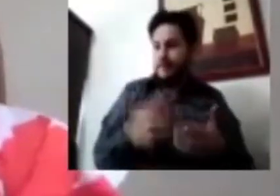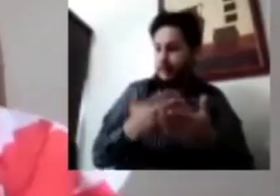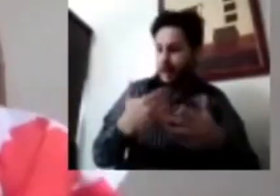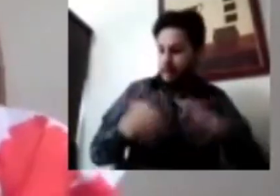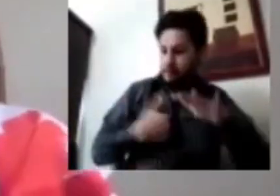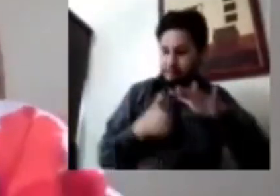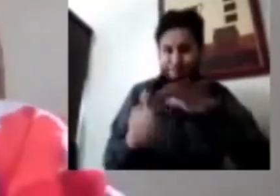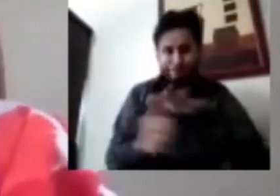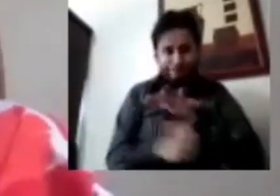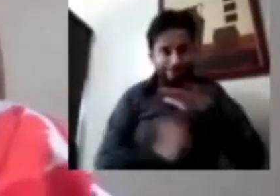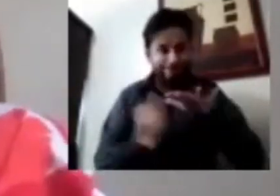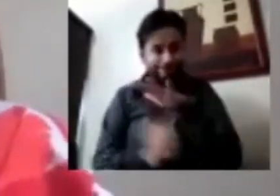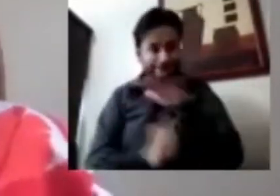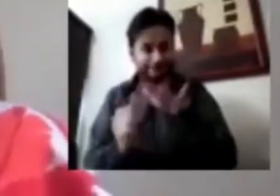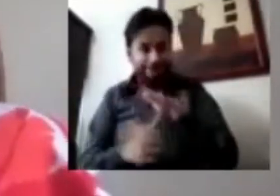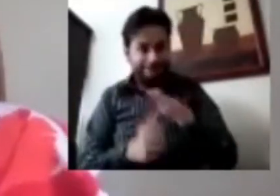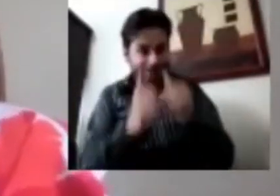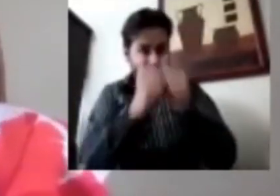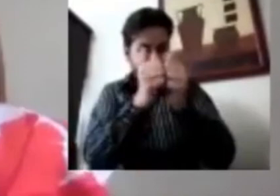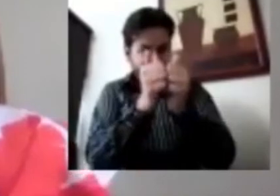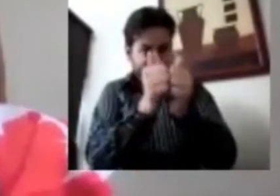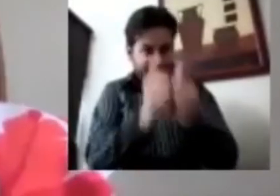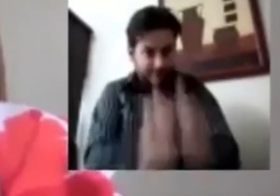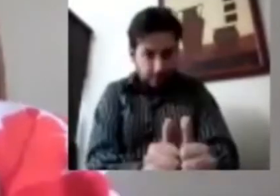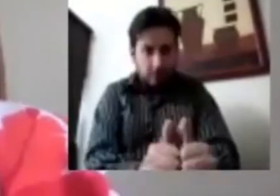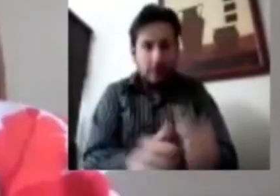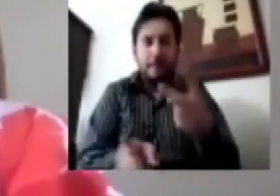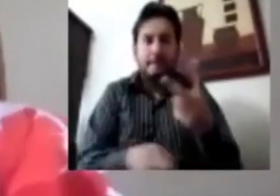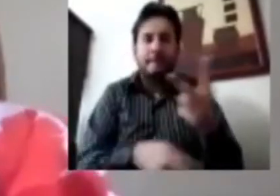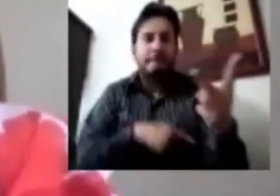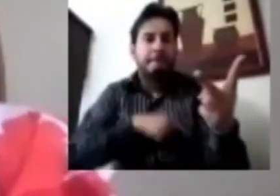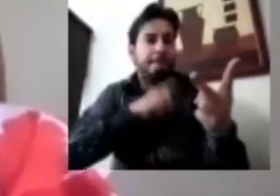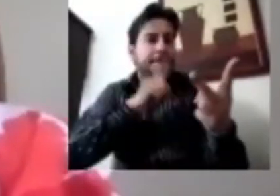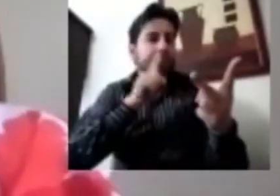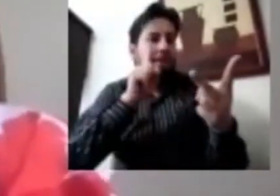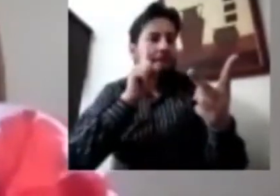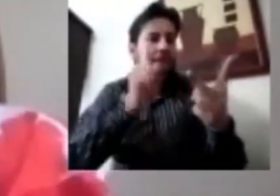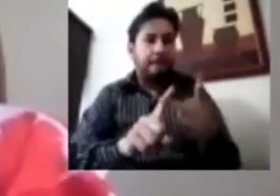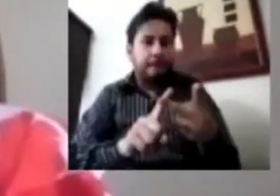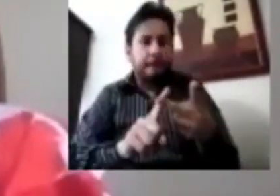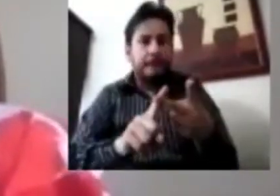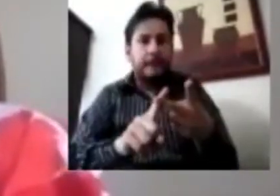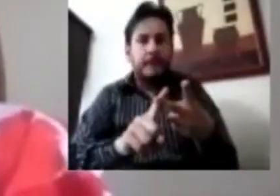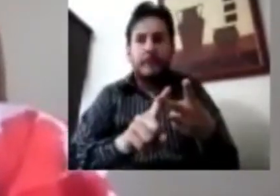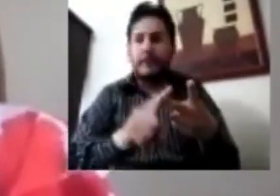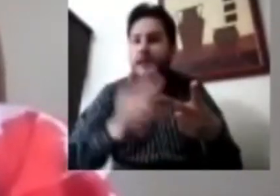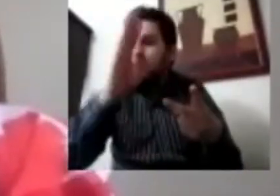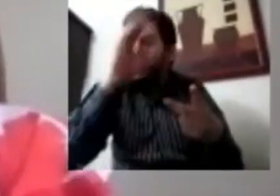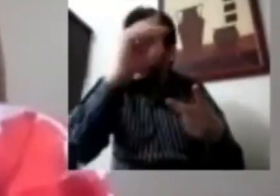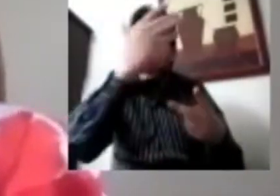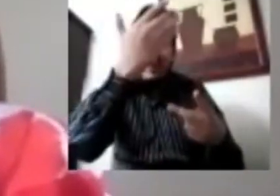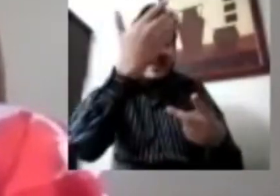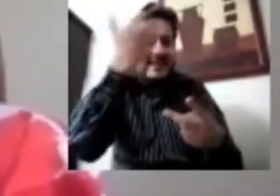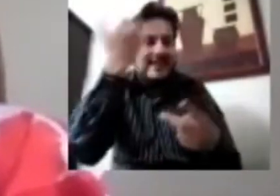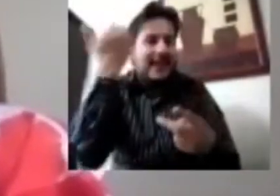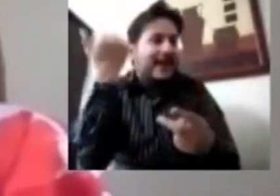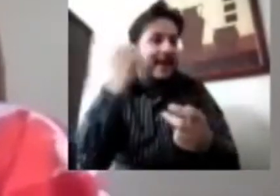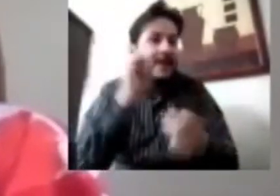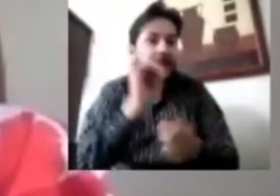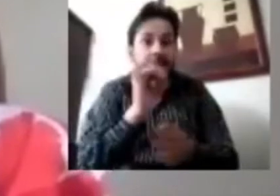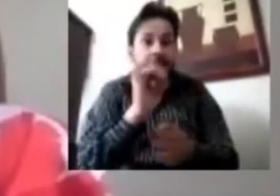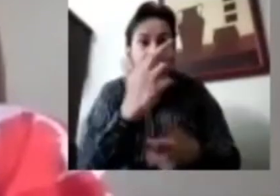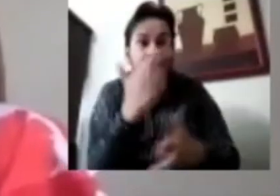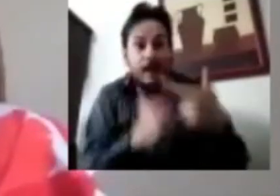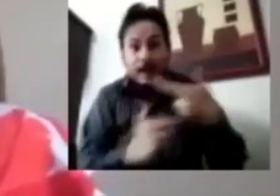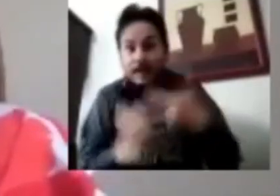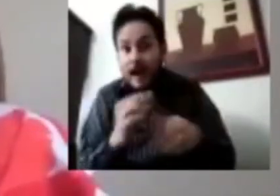confinamiento que estamos viviendo y esta incertidumbre de la que hablaba Alejandro, que todos estamos viviendo día con día, pues puede tener grandes